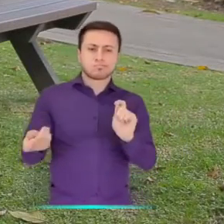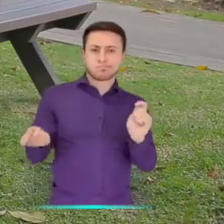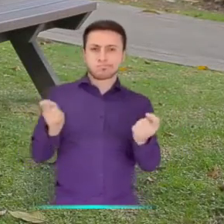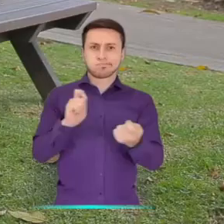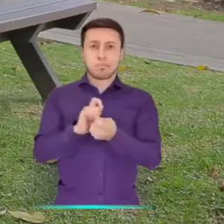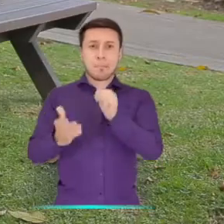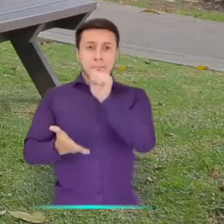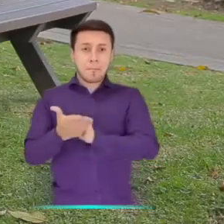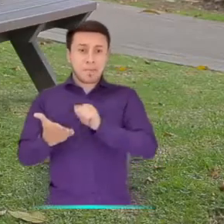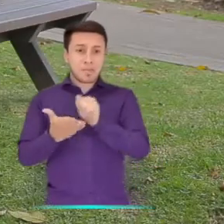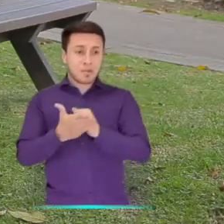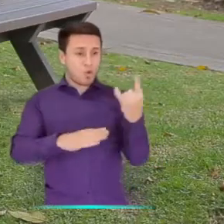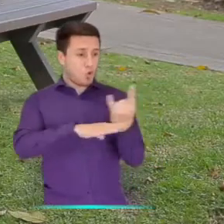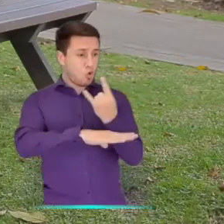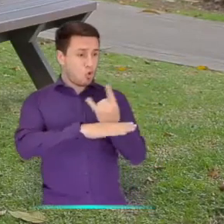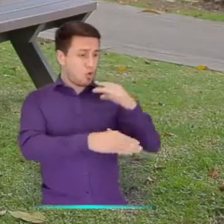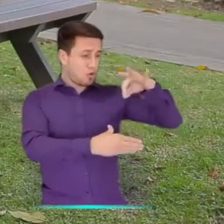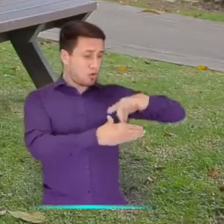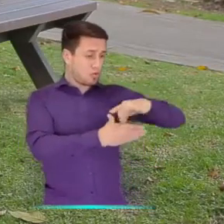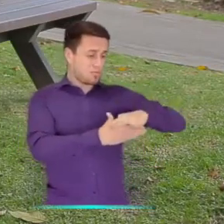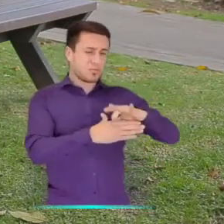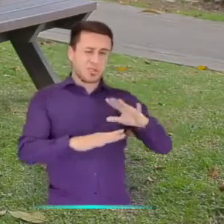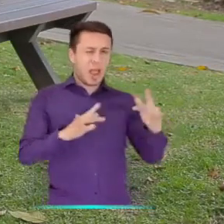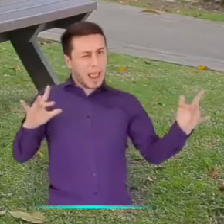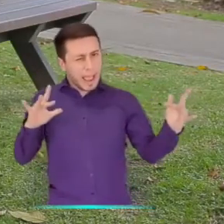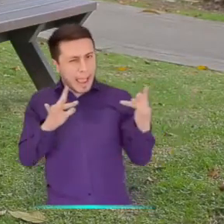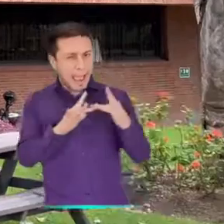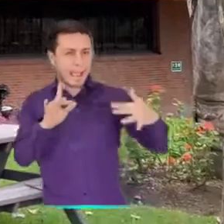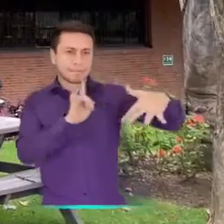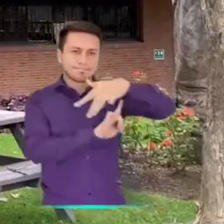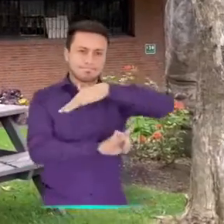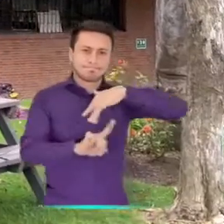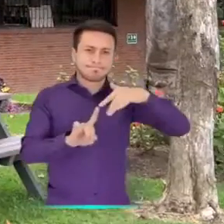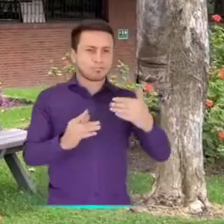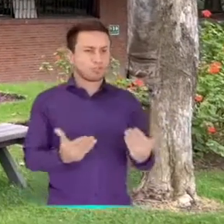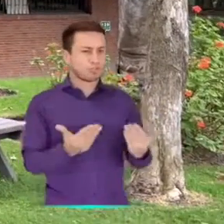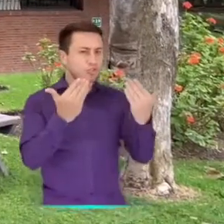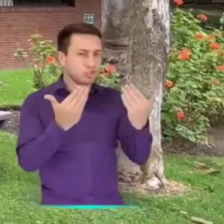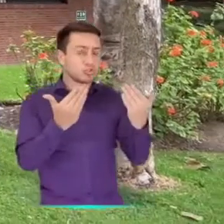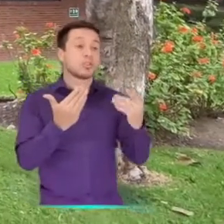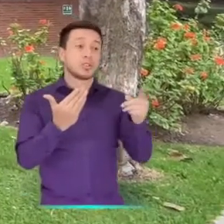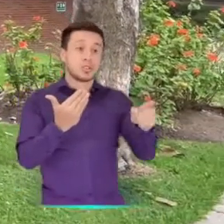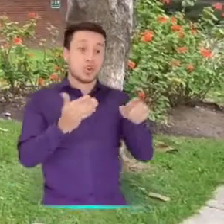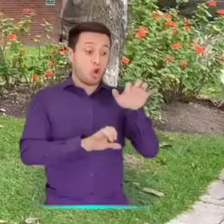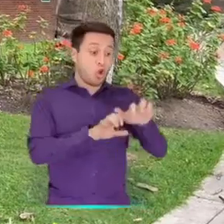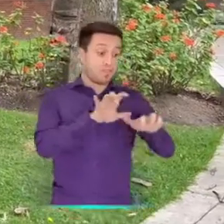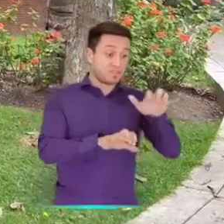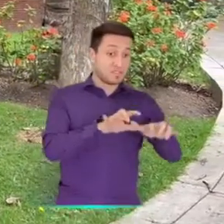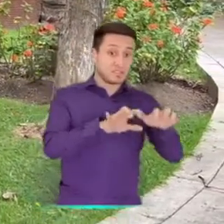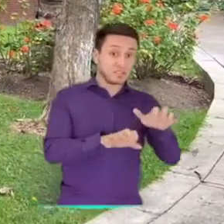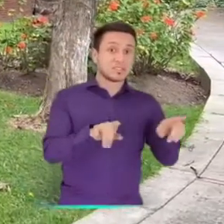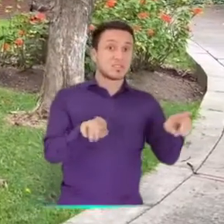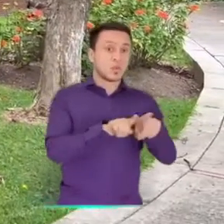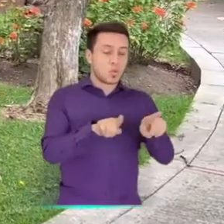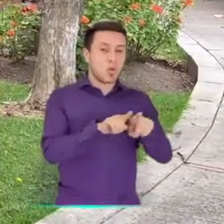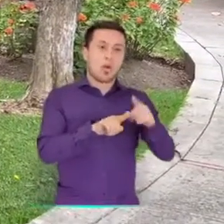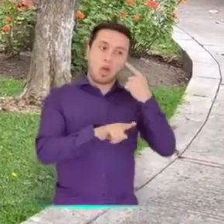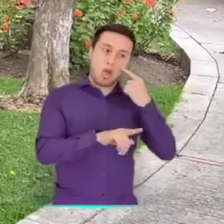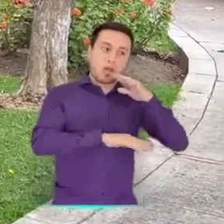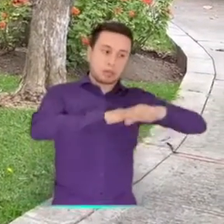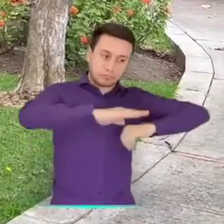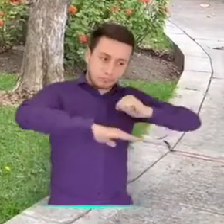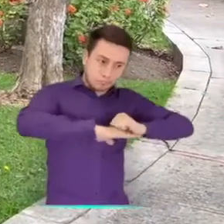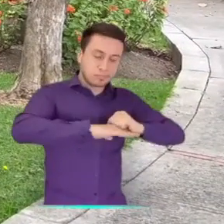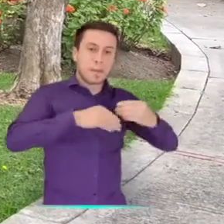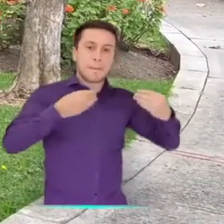electoral también se han reforzado muchos temas en el manejo de residuos, estamos cambiando los materiales que se usan en elecciones a que sean más amigables con el